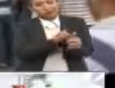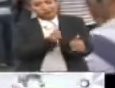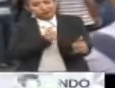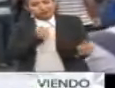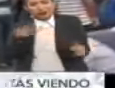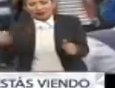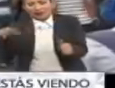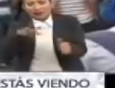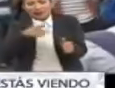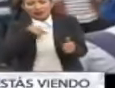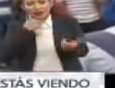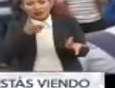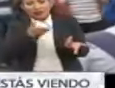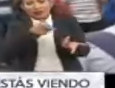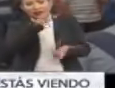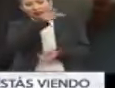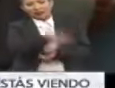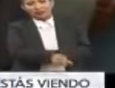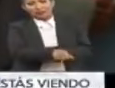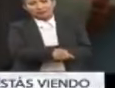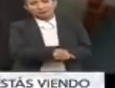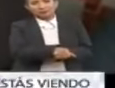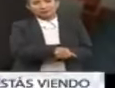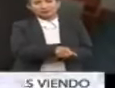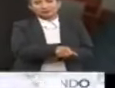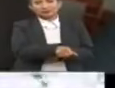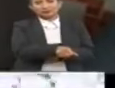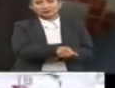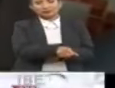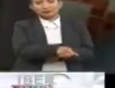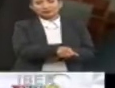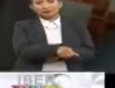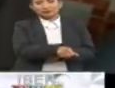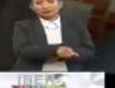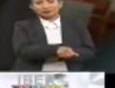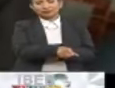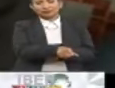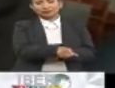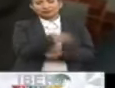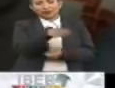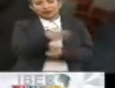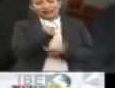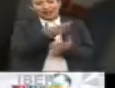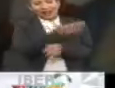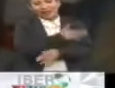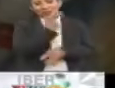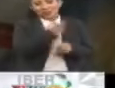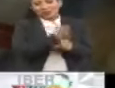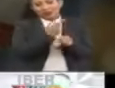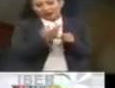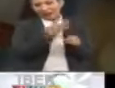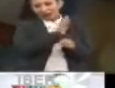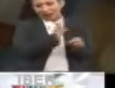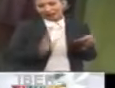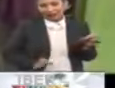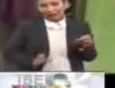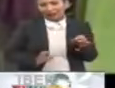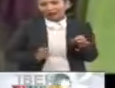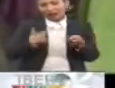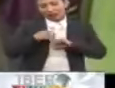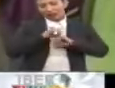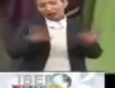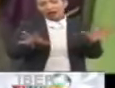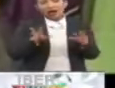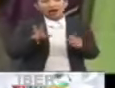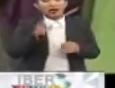de la figura de Lula y de Adat. La campaña del primer turno fue, era claro,